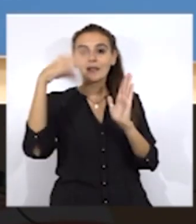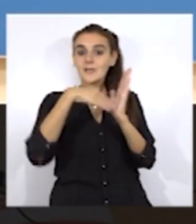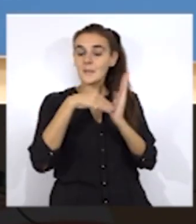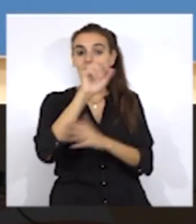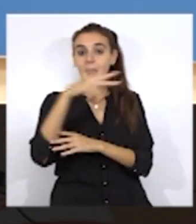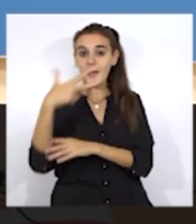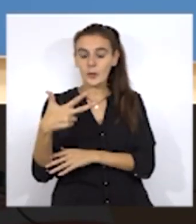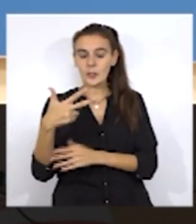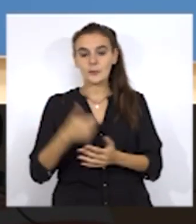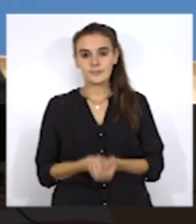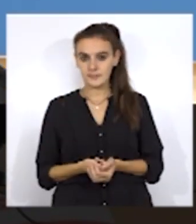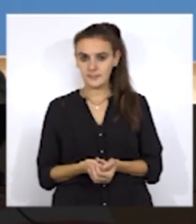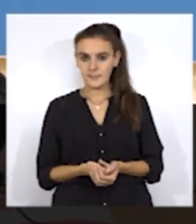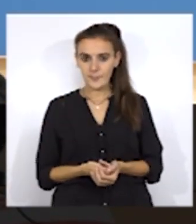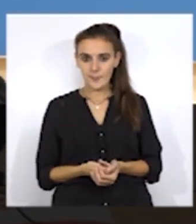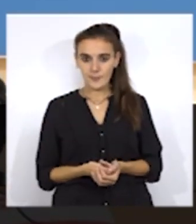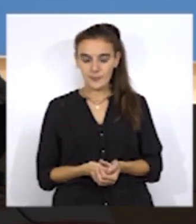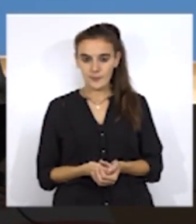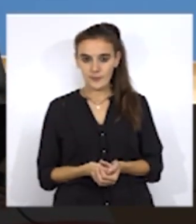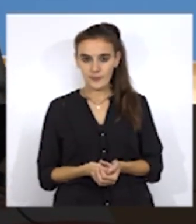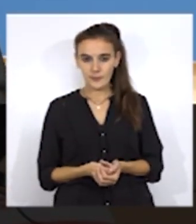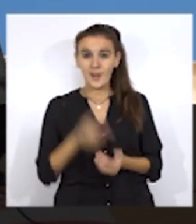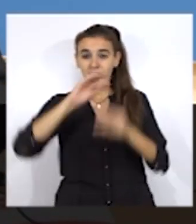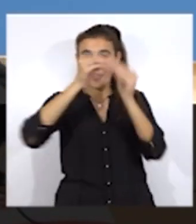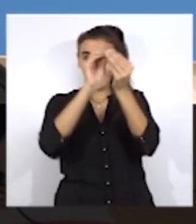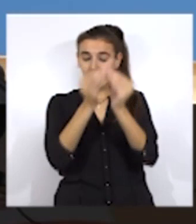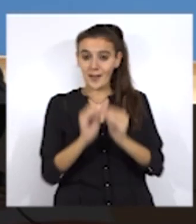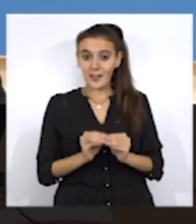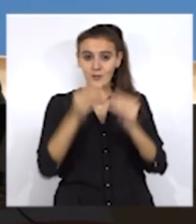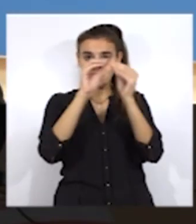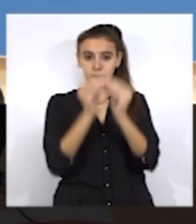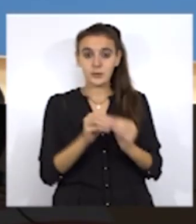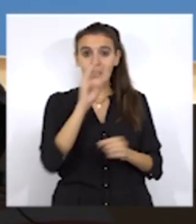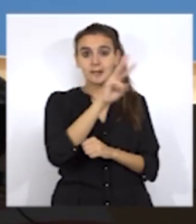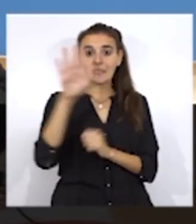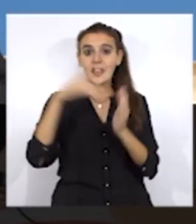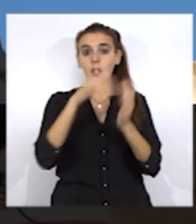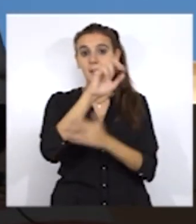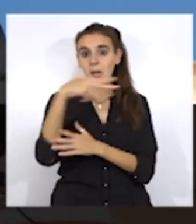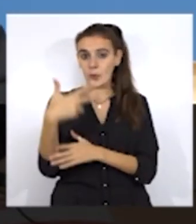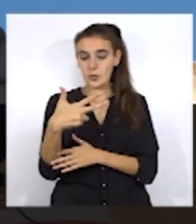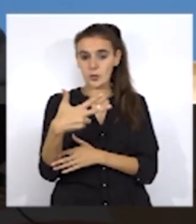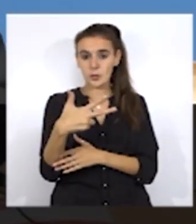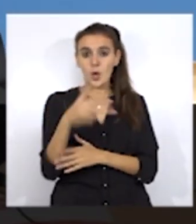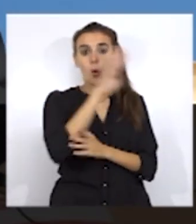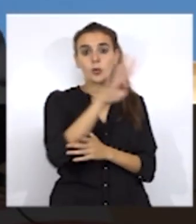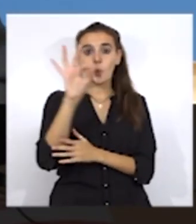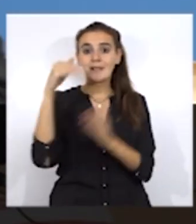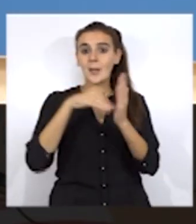y las de reparación en 35.000 euros, unos 40.000 euros por portal.